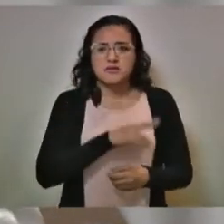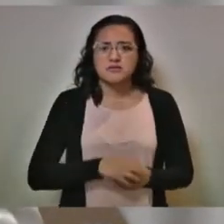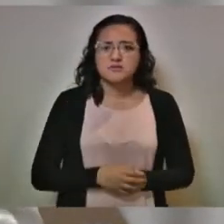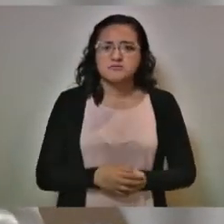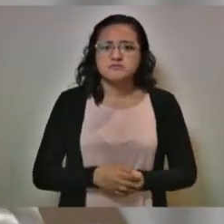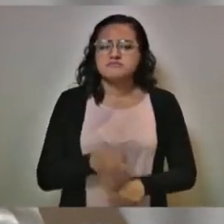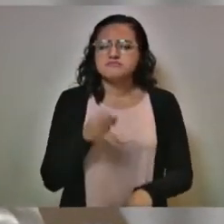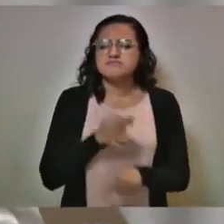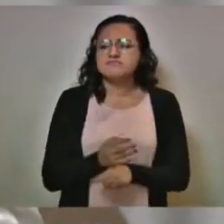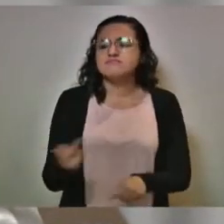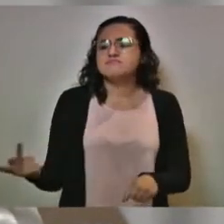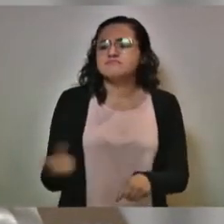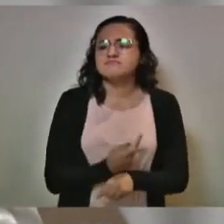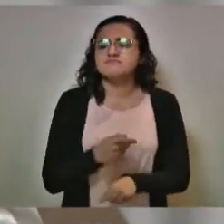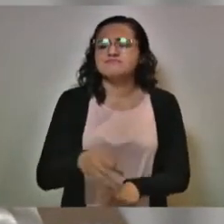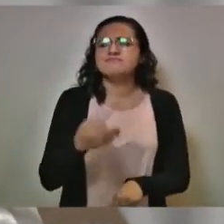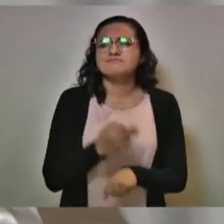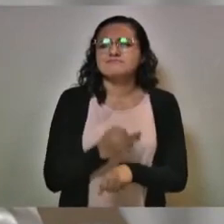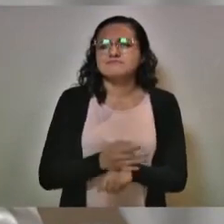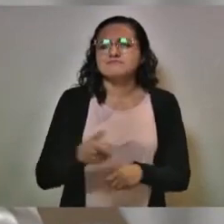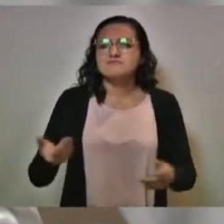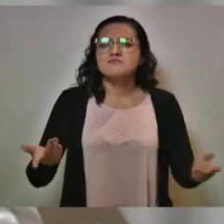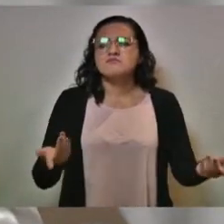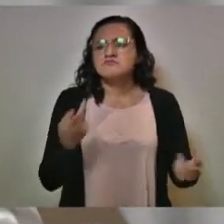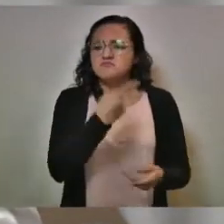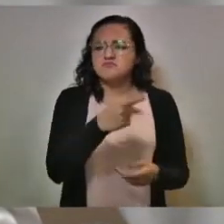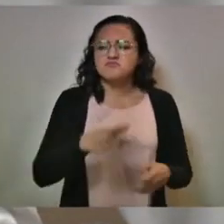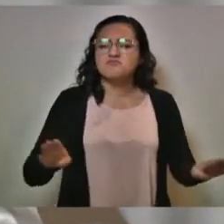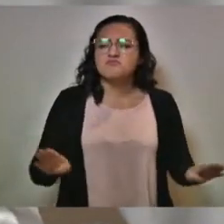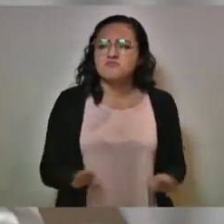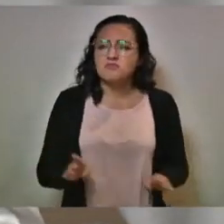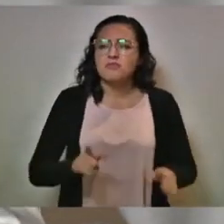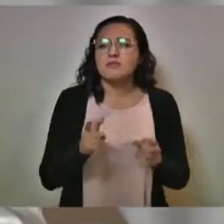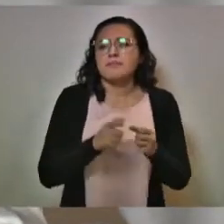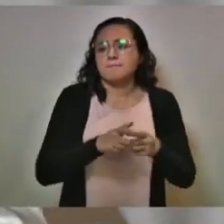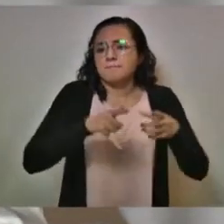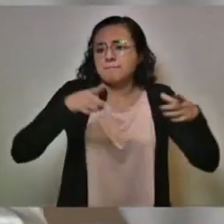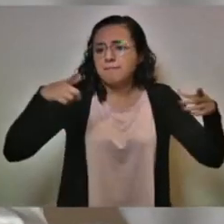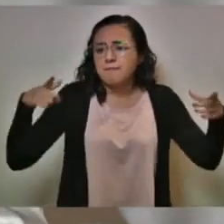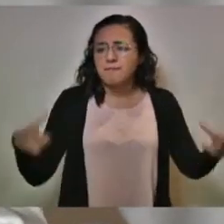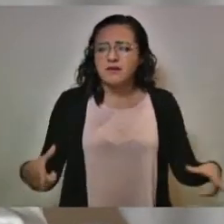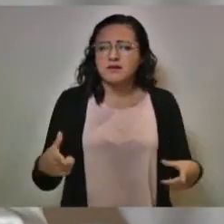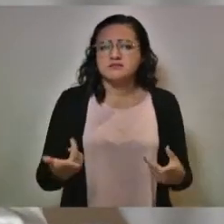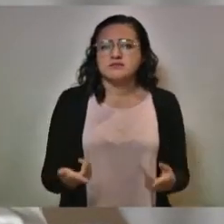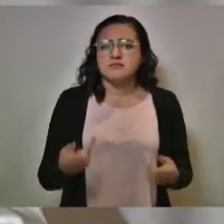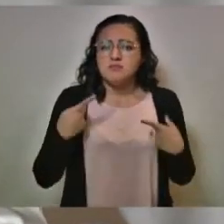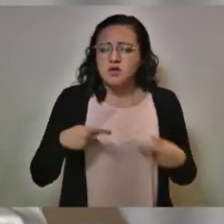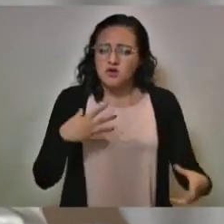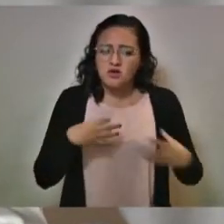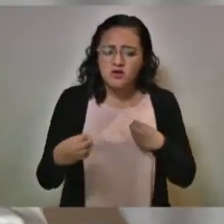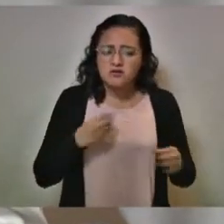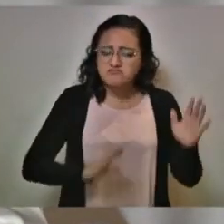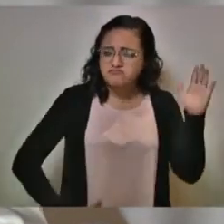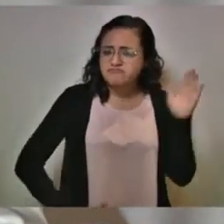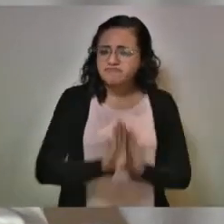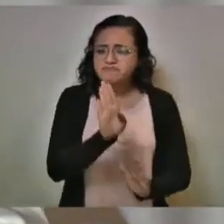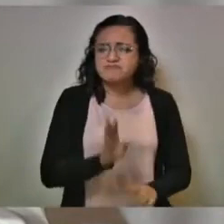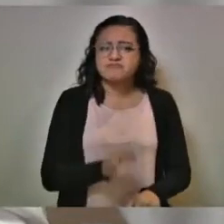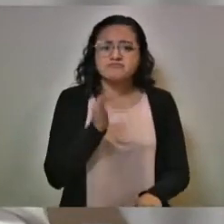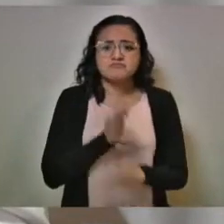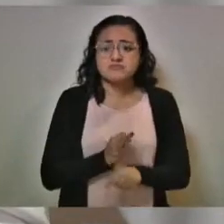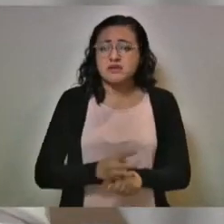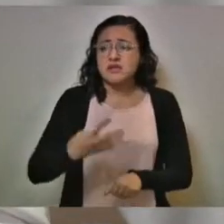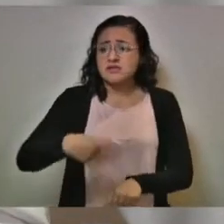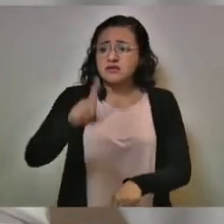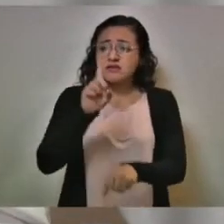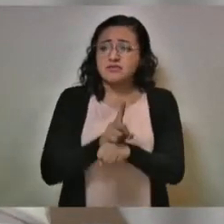¿Qué provocan estos comportamientos? Pues el crecimiento de la curva, no ahorita, en